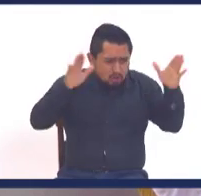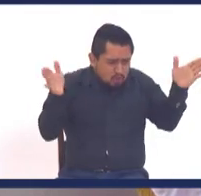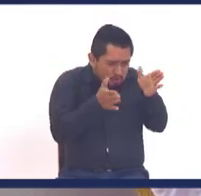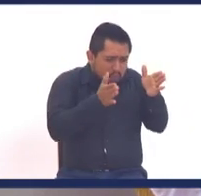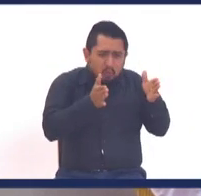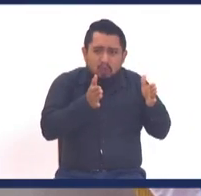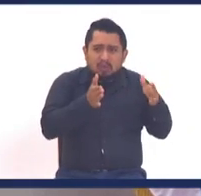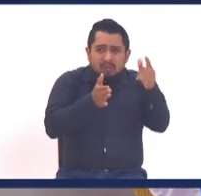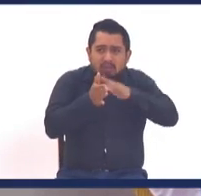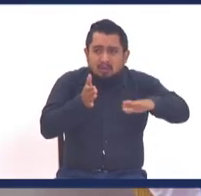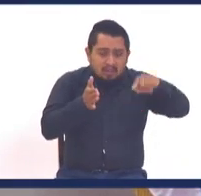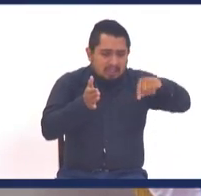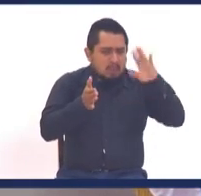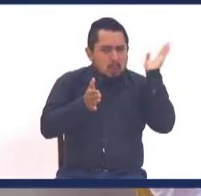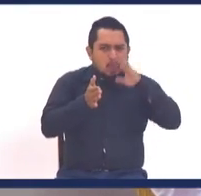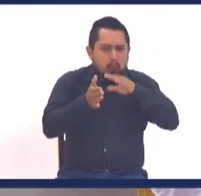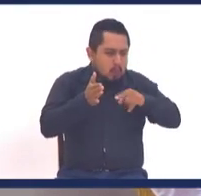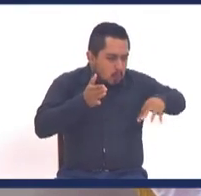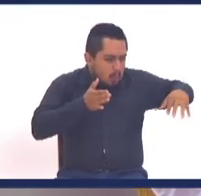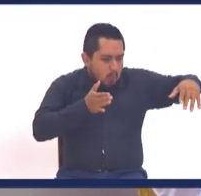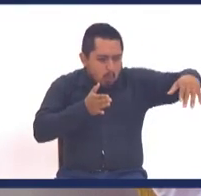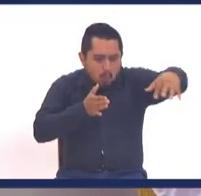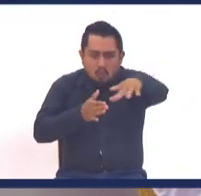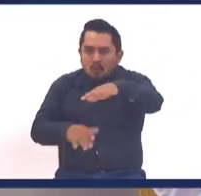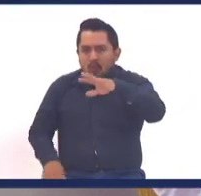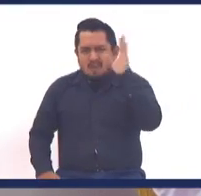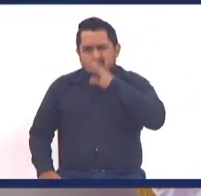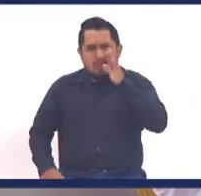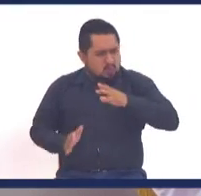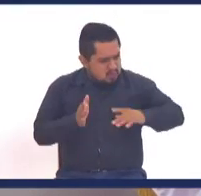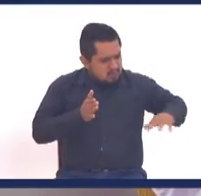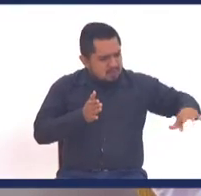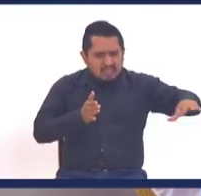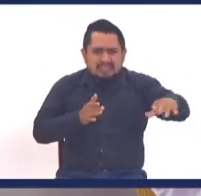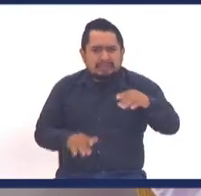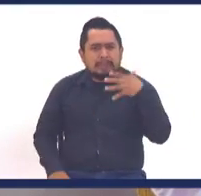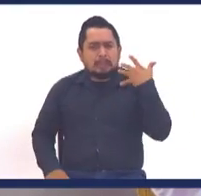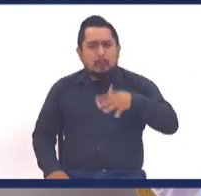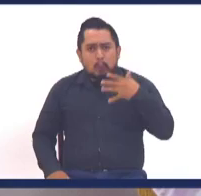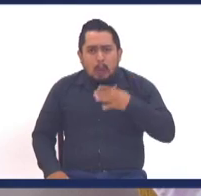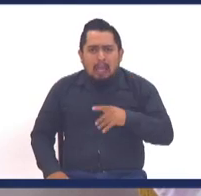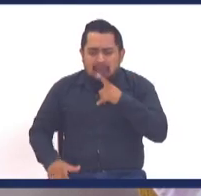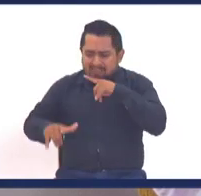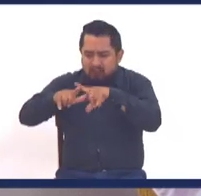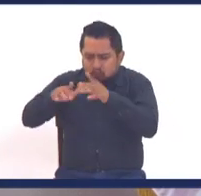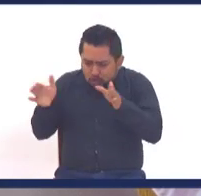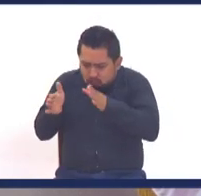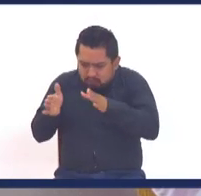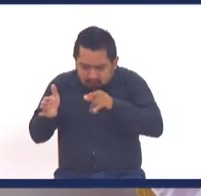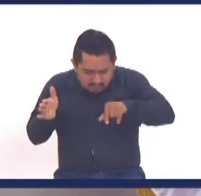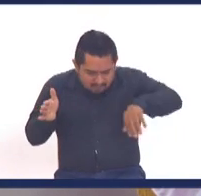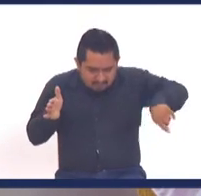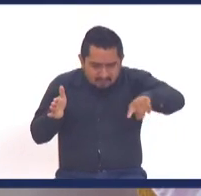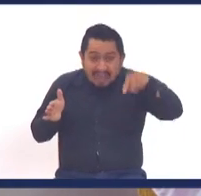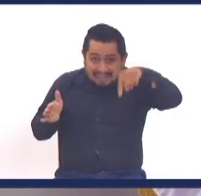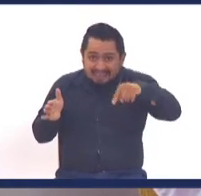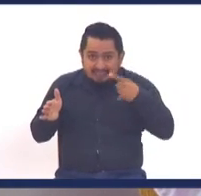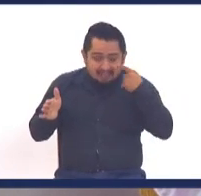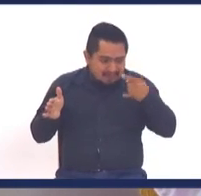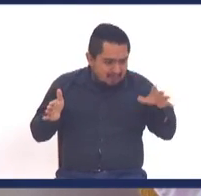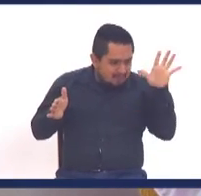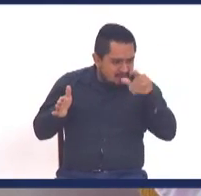parados hoy, era un basurero, un basurero, increíble, y cuando yo veo esas cosas, digo,